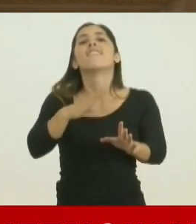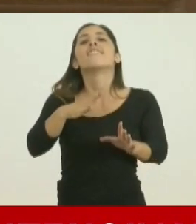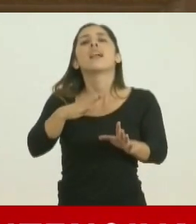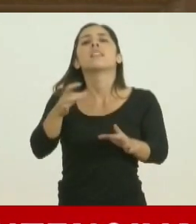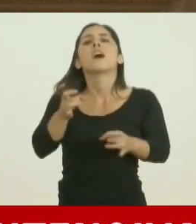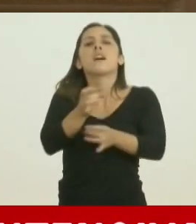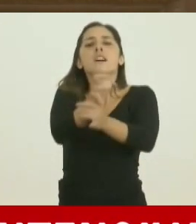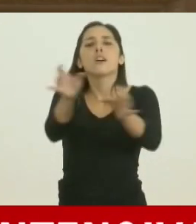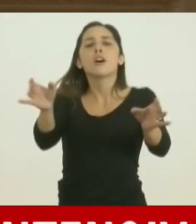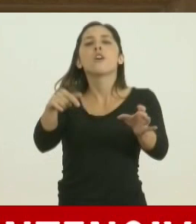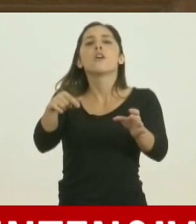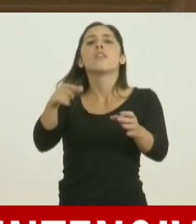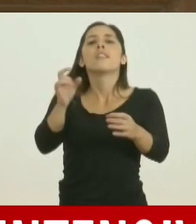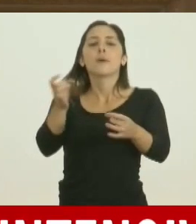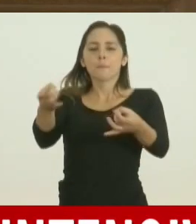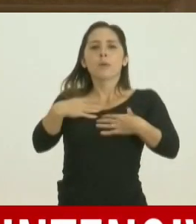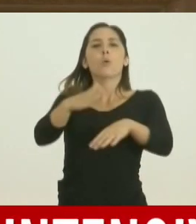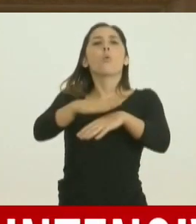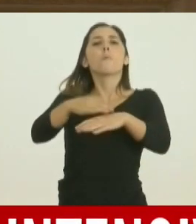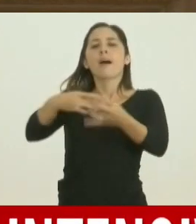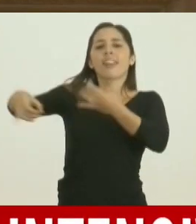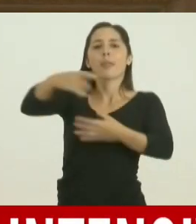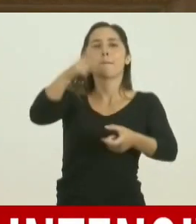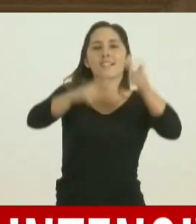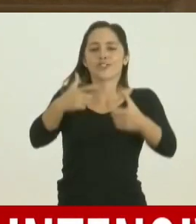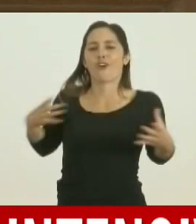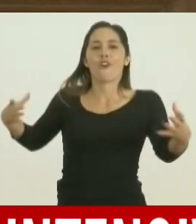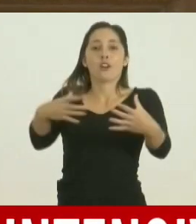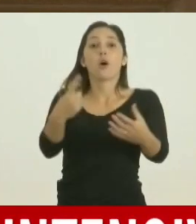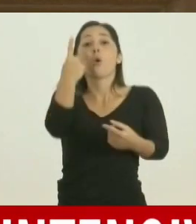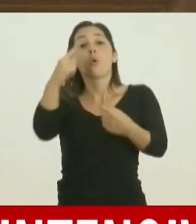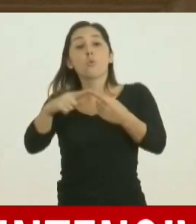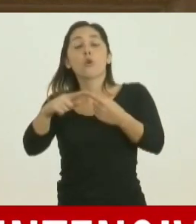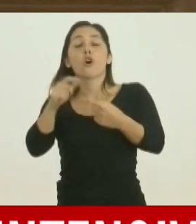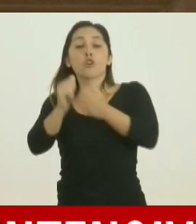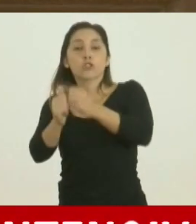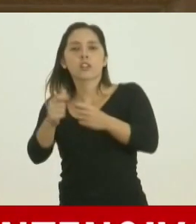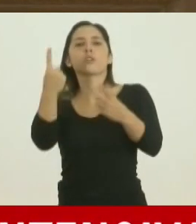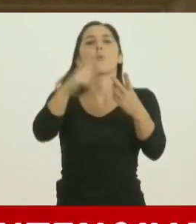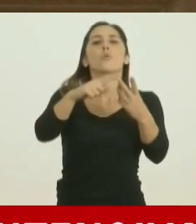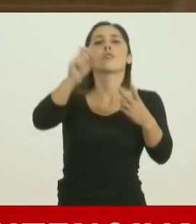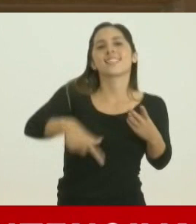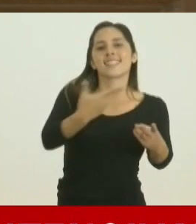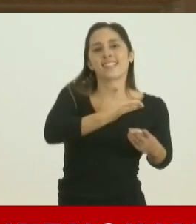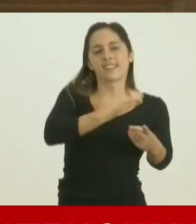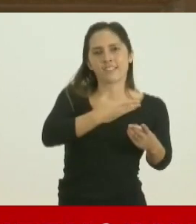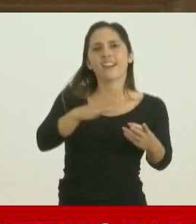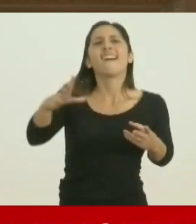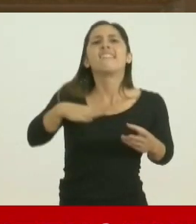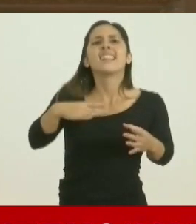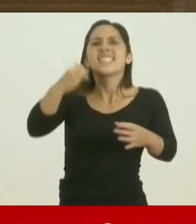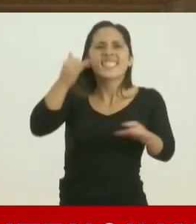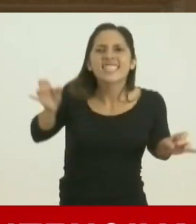conglomerados y eso lo estamos viendo en la ciudad de Rosario y un caso en la ciudad de Santa Fe. Así que no hay una amplia